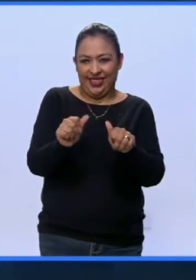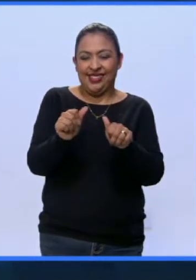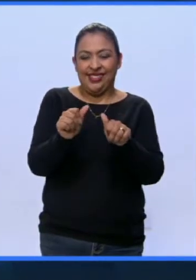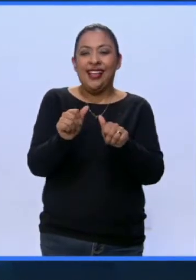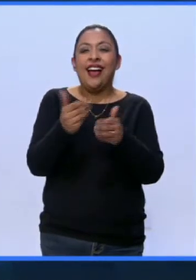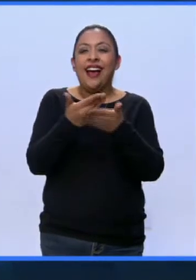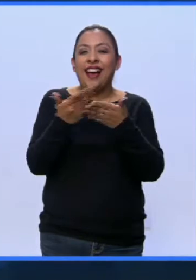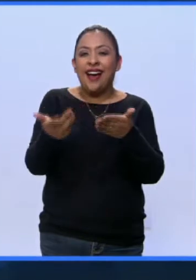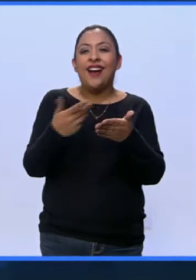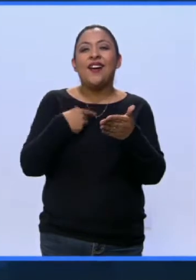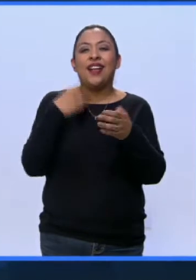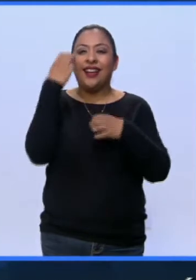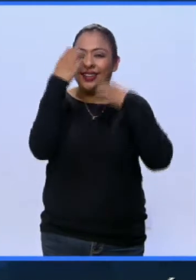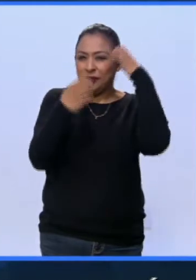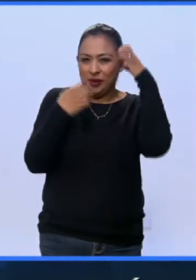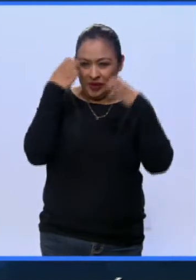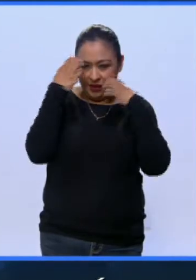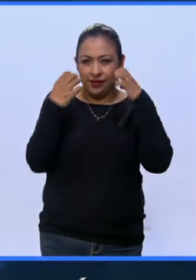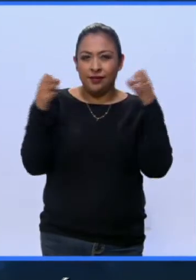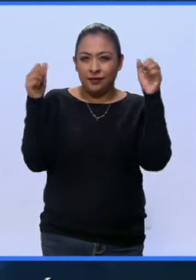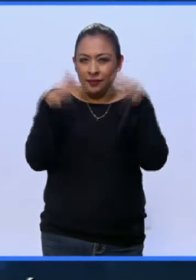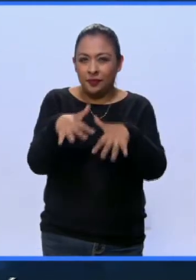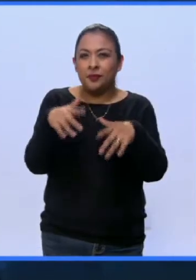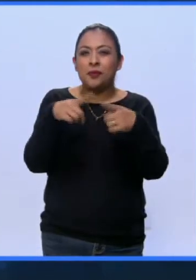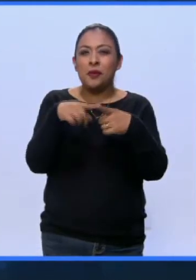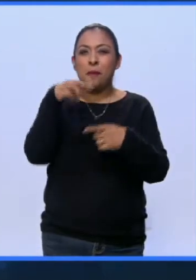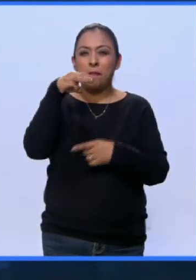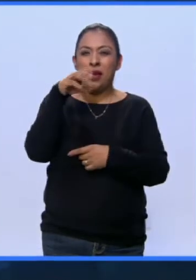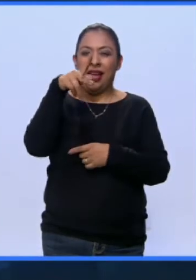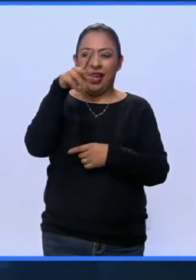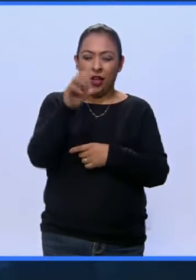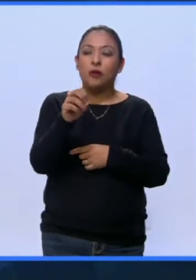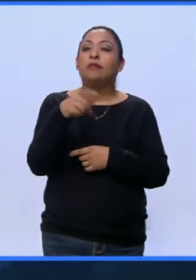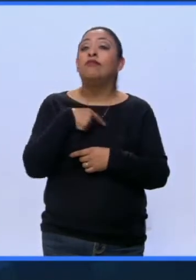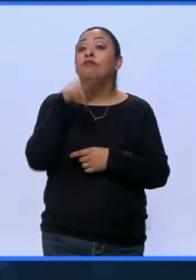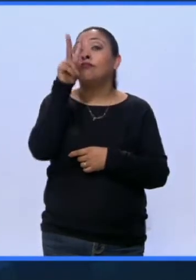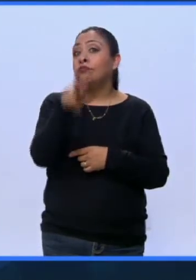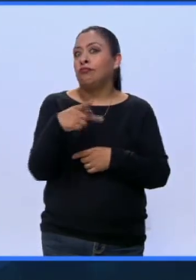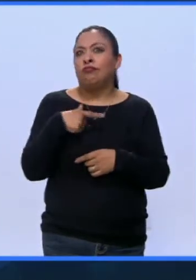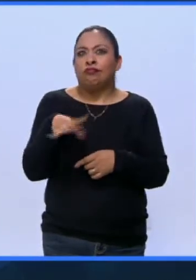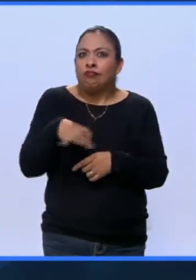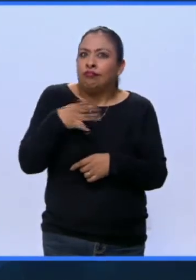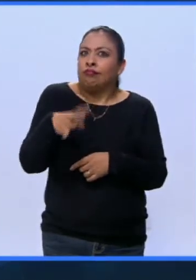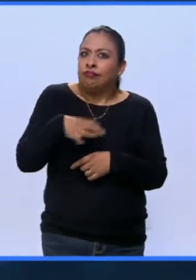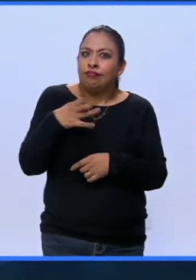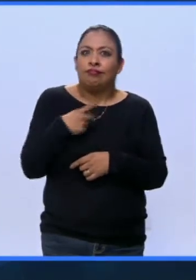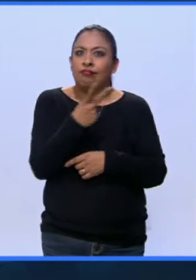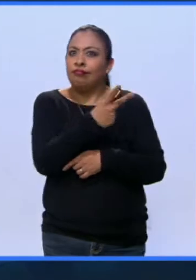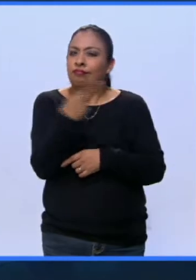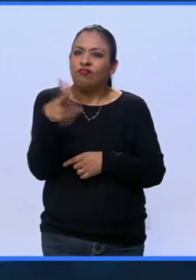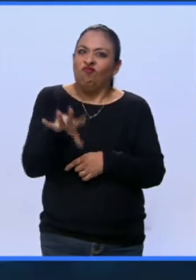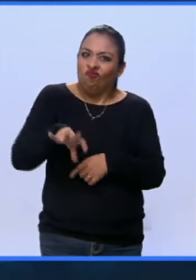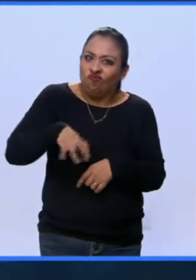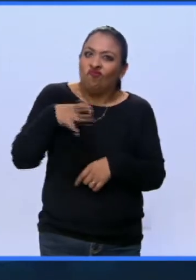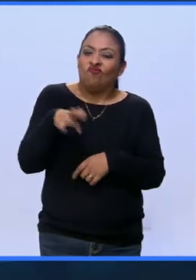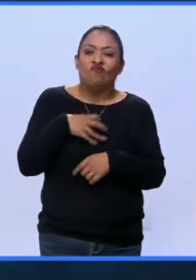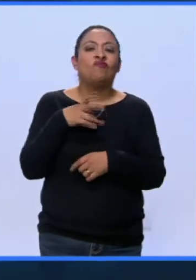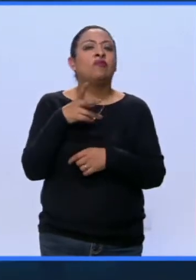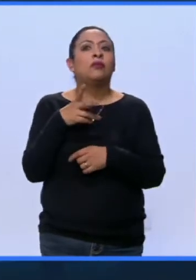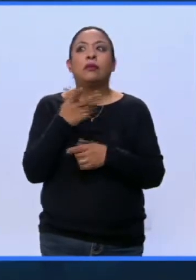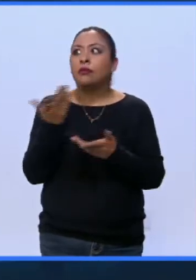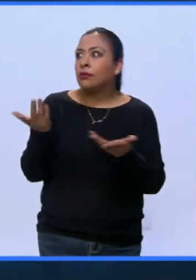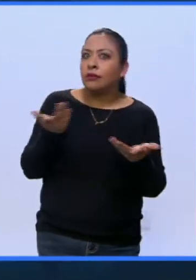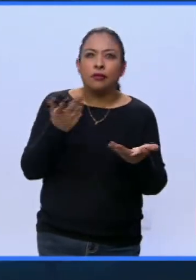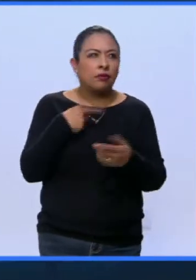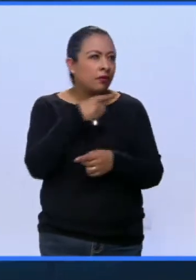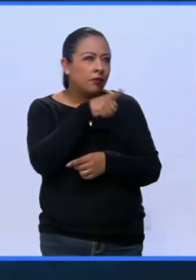exposición, el encuentro de Maco, suena Maco. Incansable, además, las dos. Pero bueno, las dos, ¿verdad? No había ni